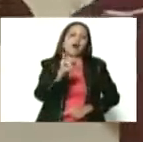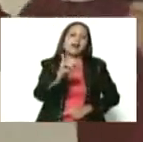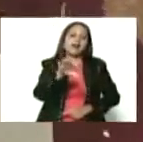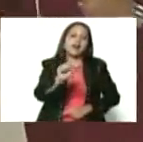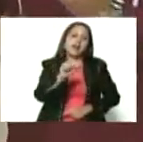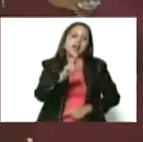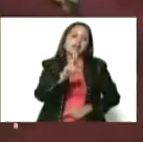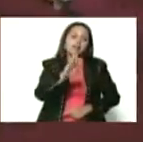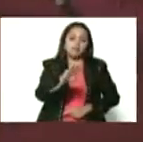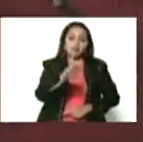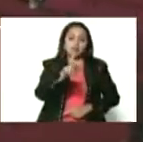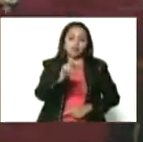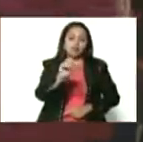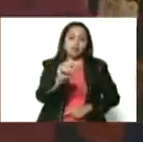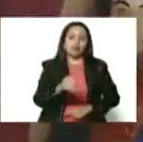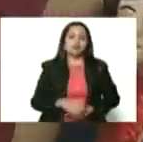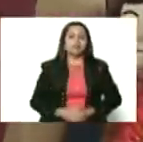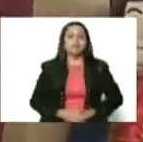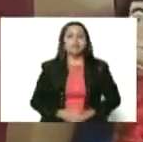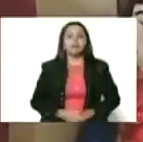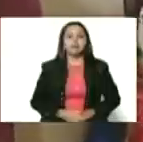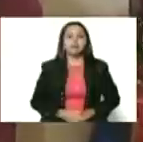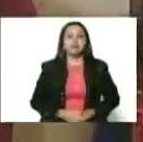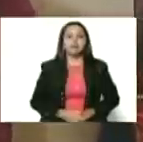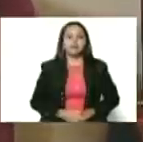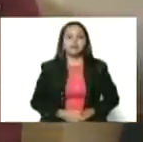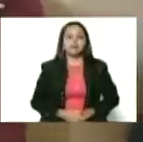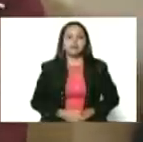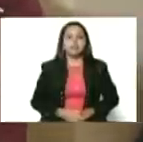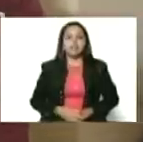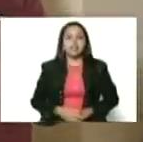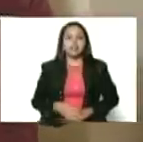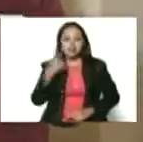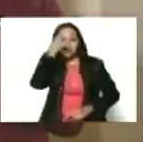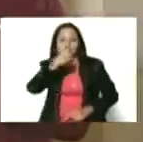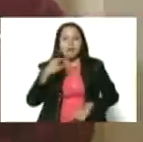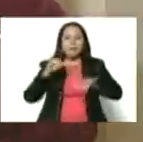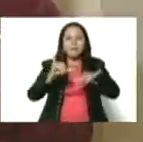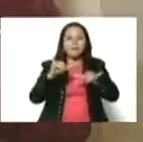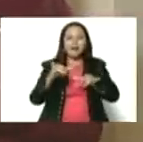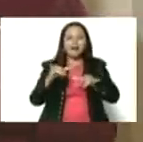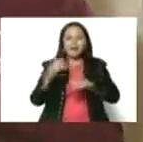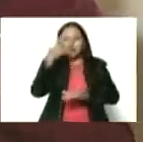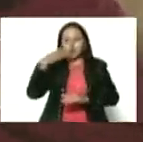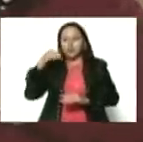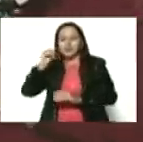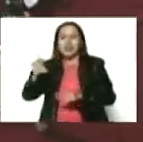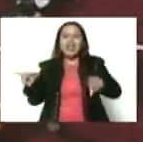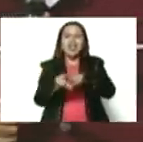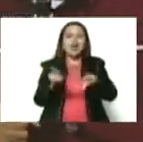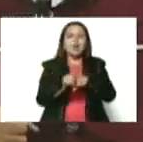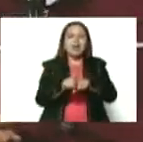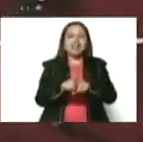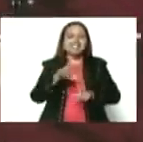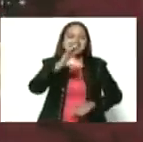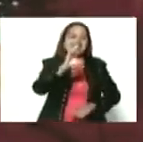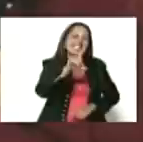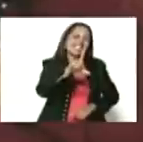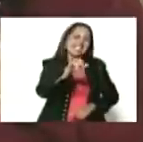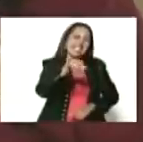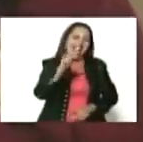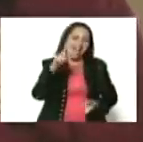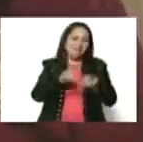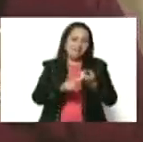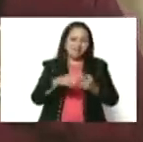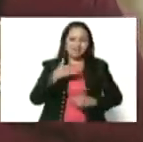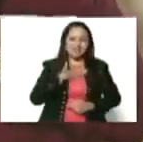Esposa de Huaycaipuro. Mira, se parece a Silvia. La esposa de Huaycaipuro y Silvia la esposa